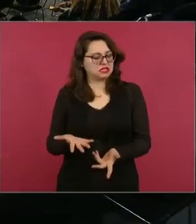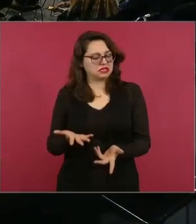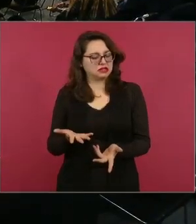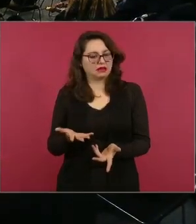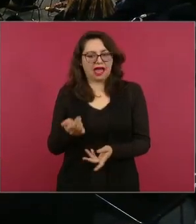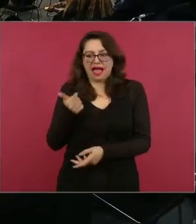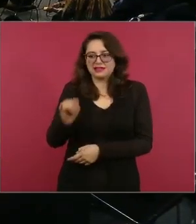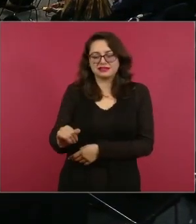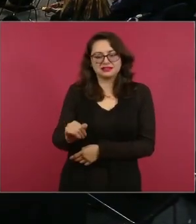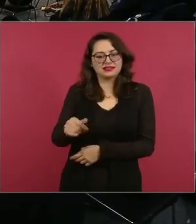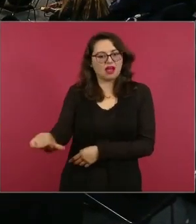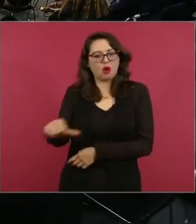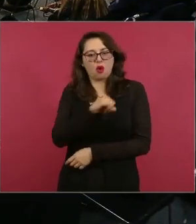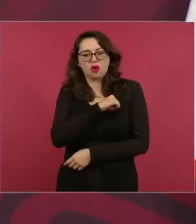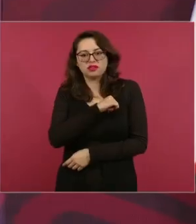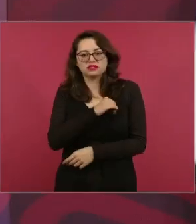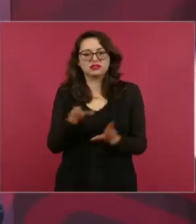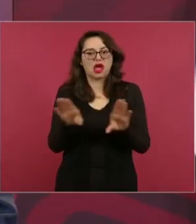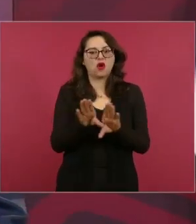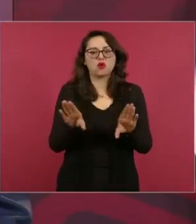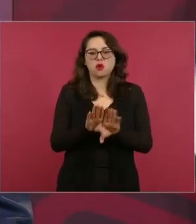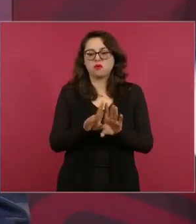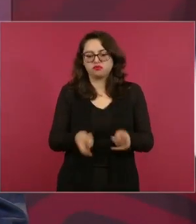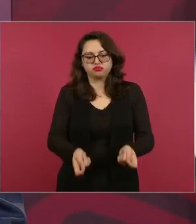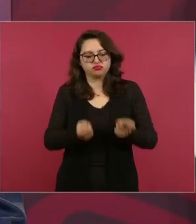en los cargos